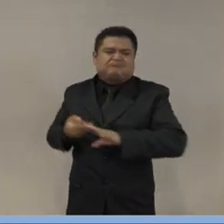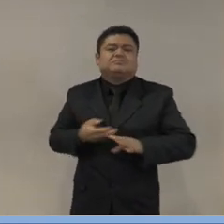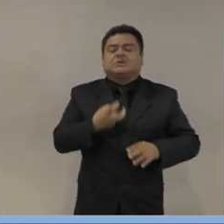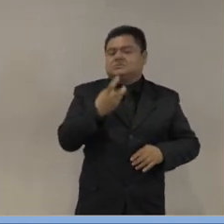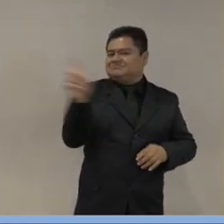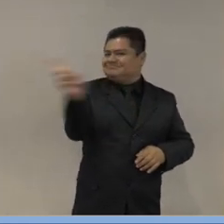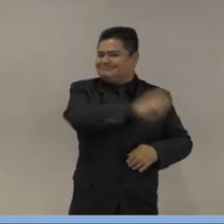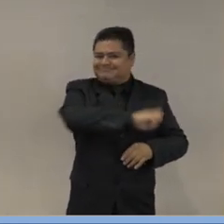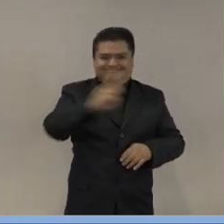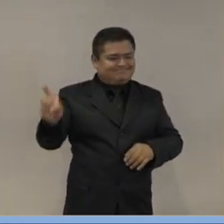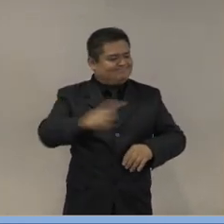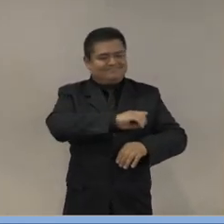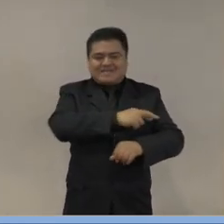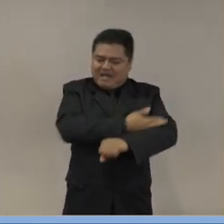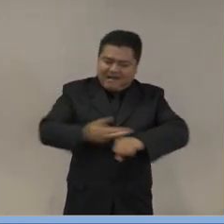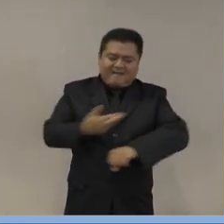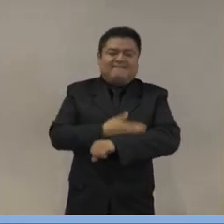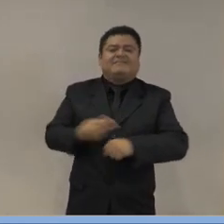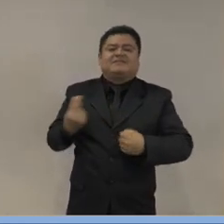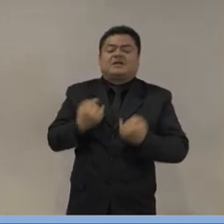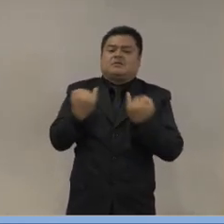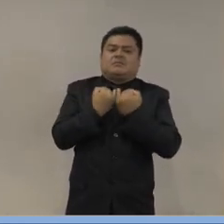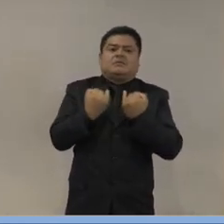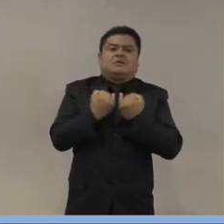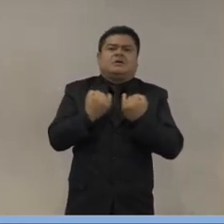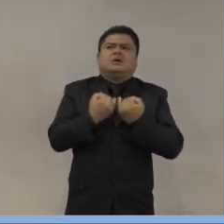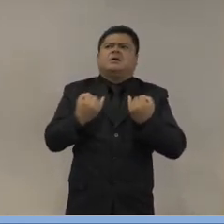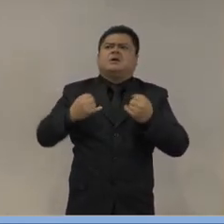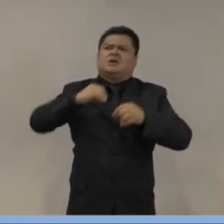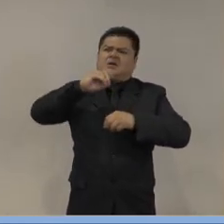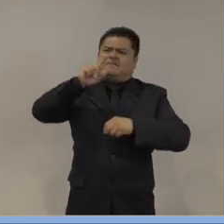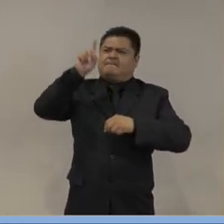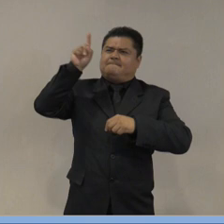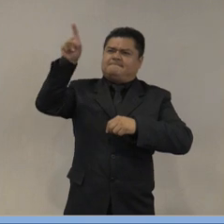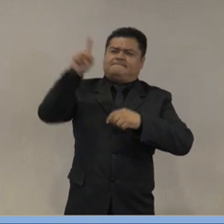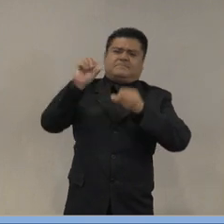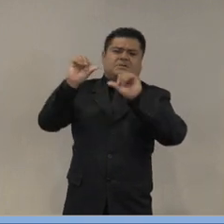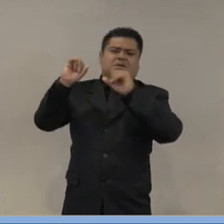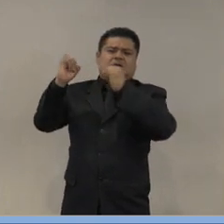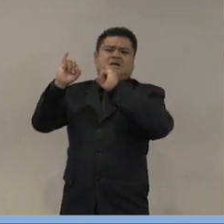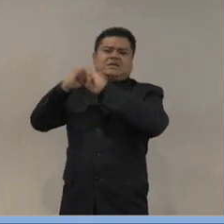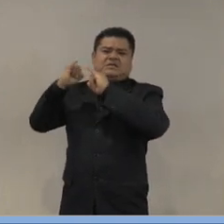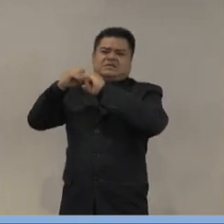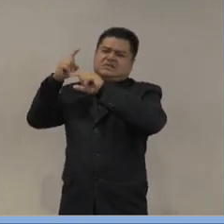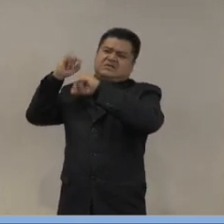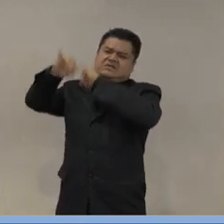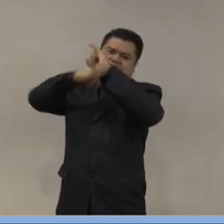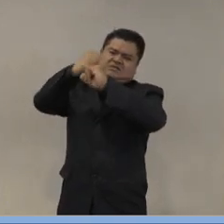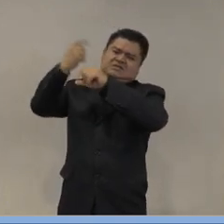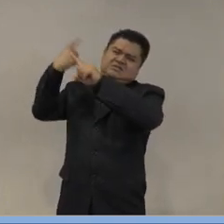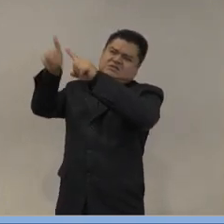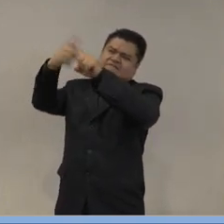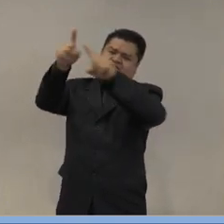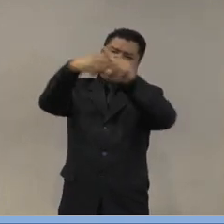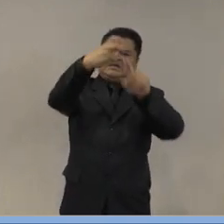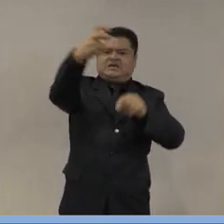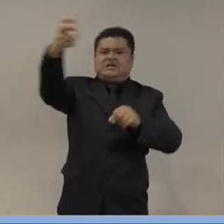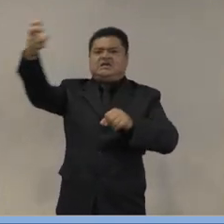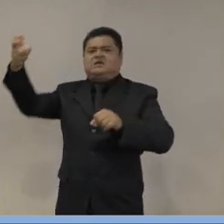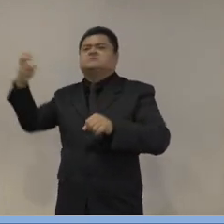no repetición, mecanismo internacional contra la impunidad que está exigiéndose y contra la corrupción y la